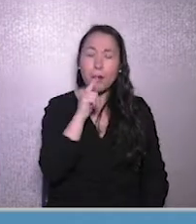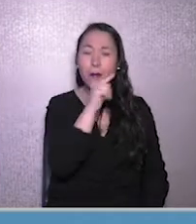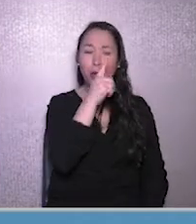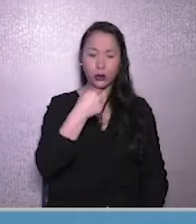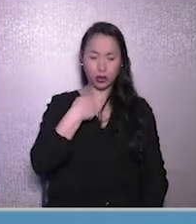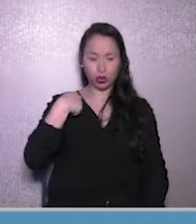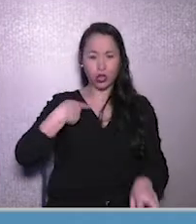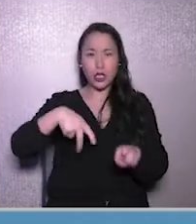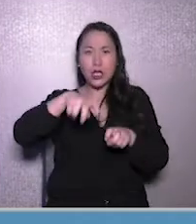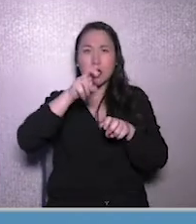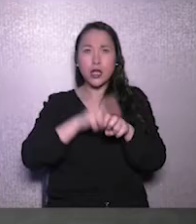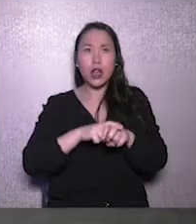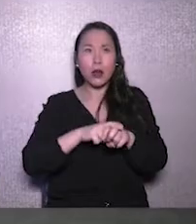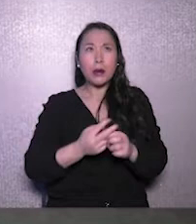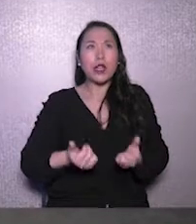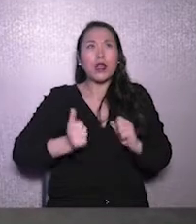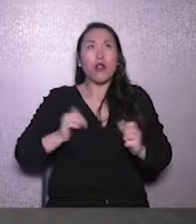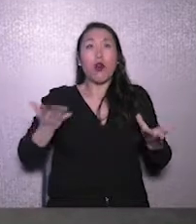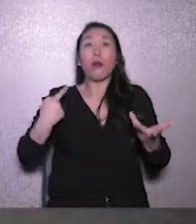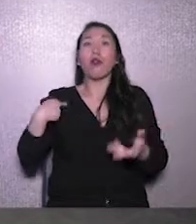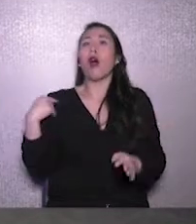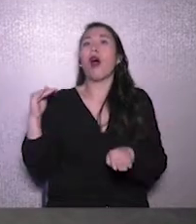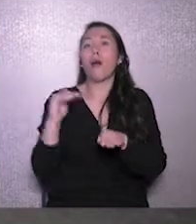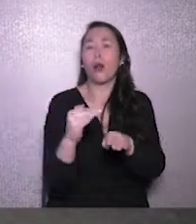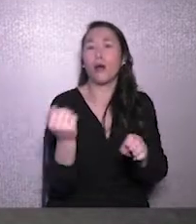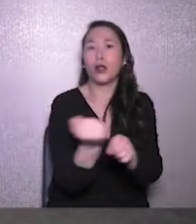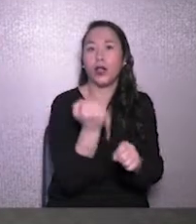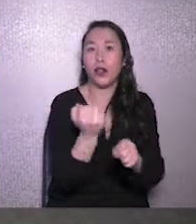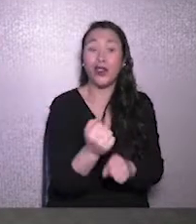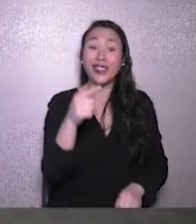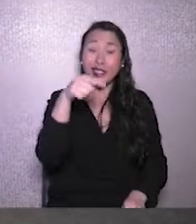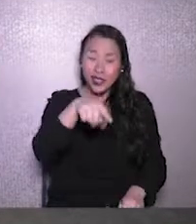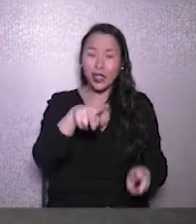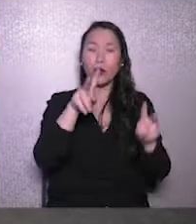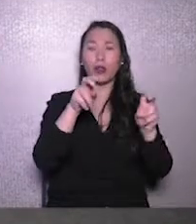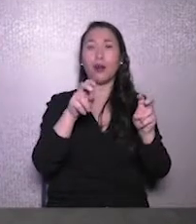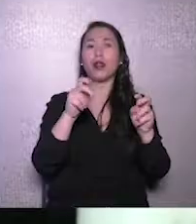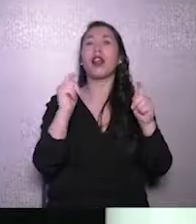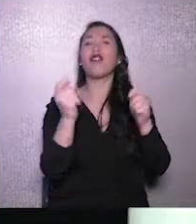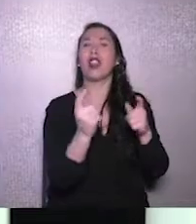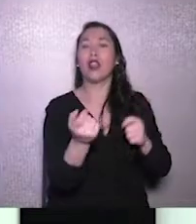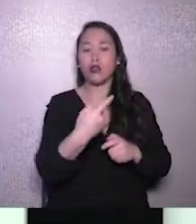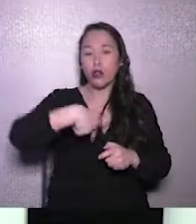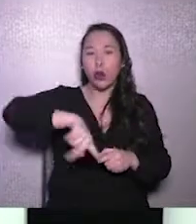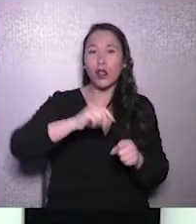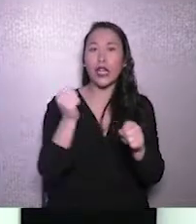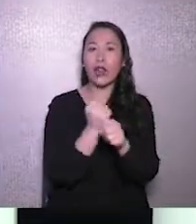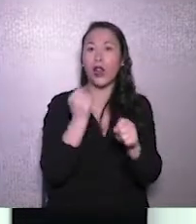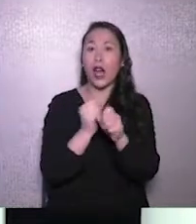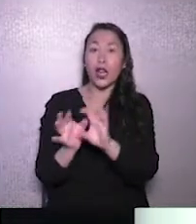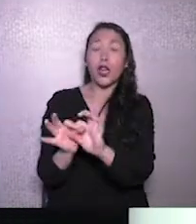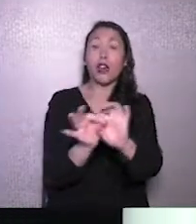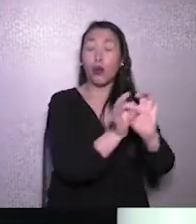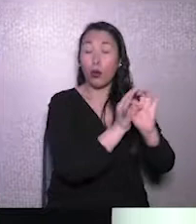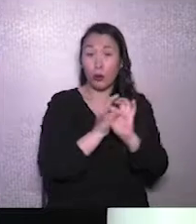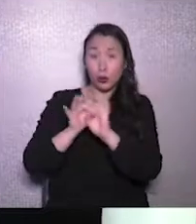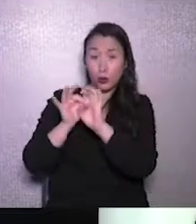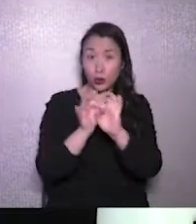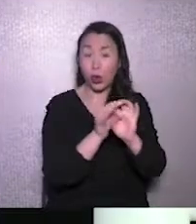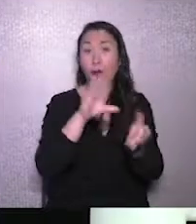de que está sentado por este desafío. Y ese es el tema que tenemos que ser capaces de trabajar en conjunto. Y País Digital está a disposición de ustedes.